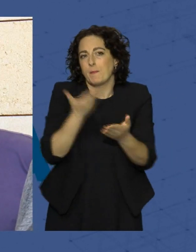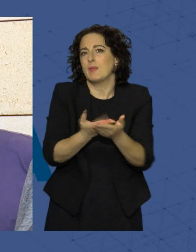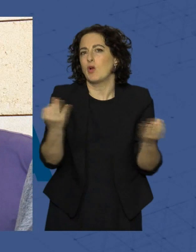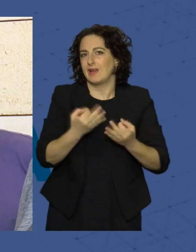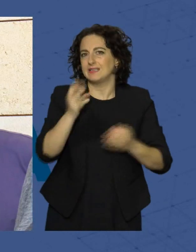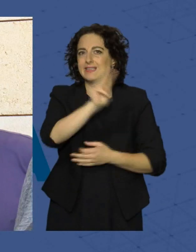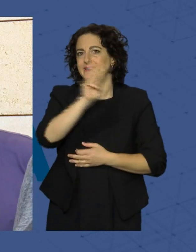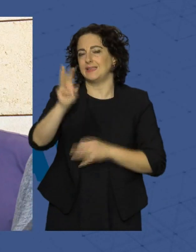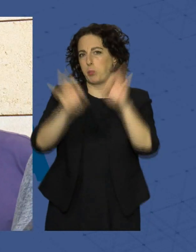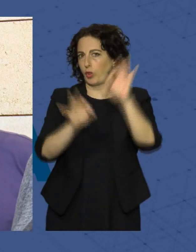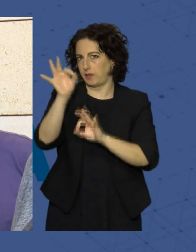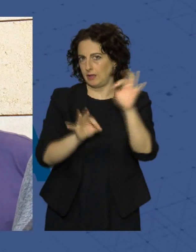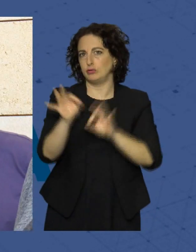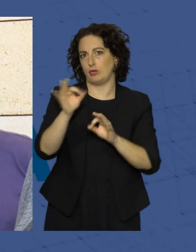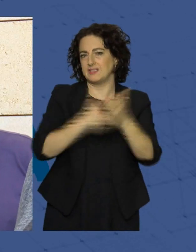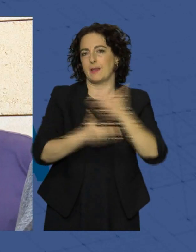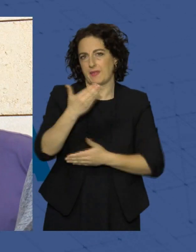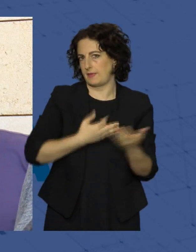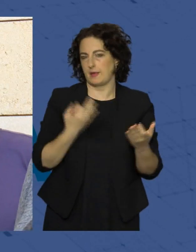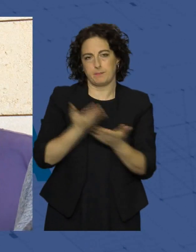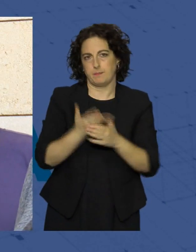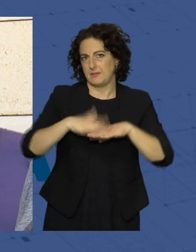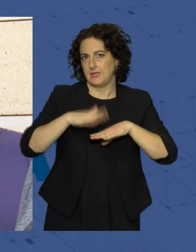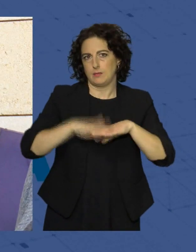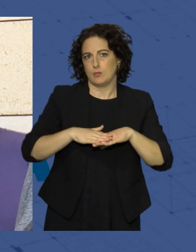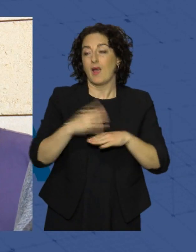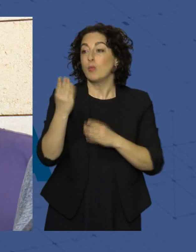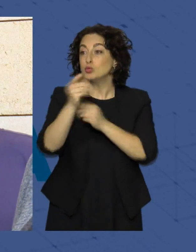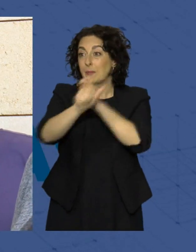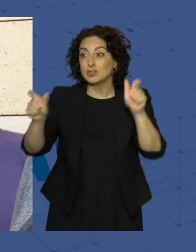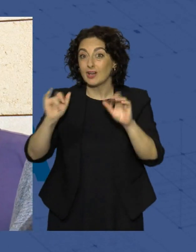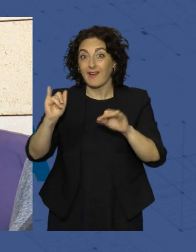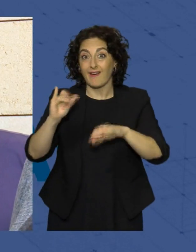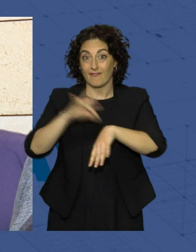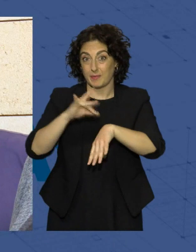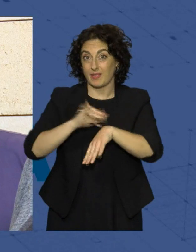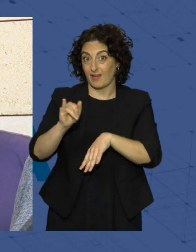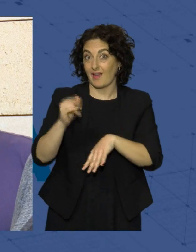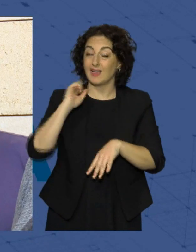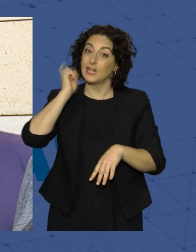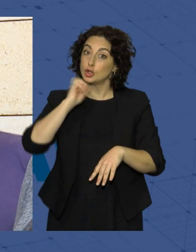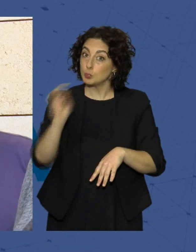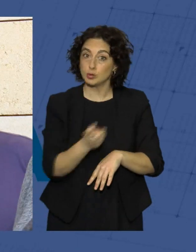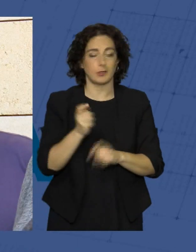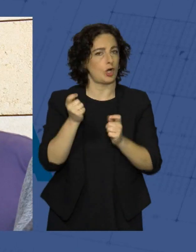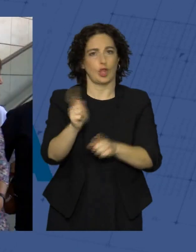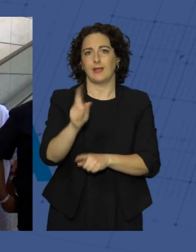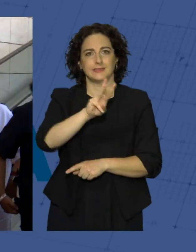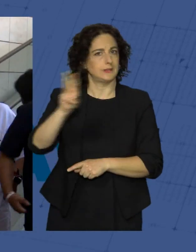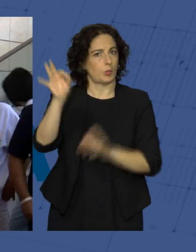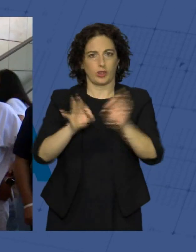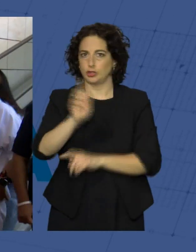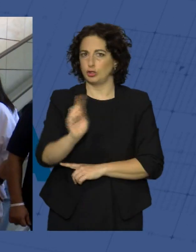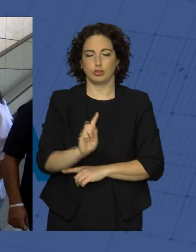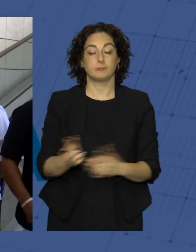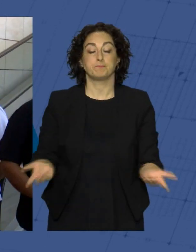33% de discapacidad, que hay muchas personas afectadas de esclerosis múltiple que no se lo conceden. Y